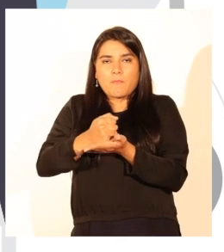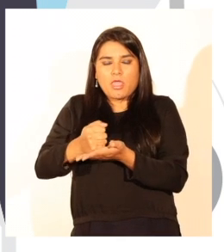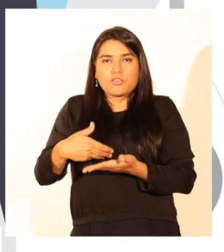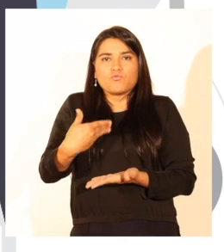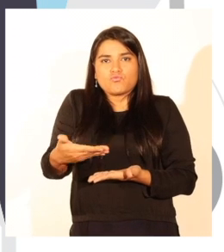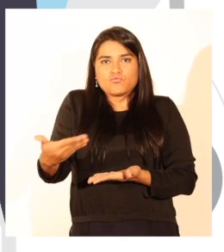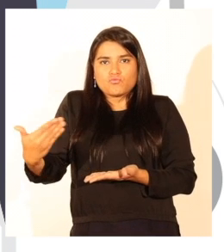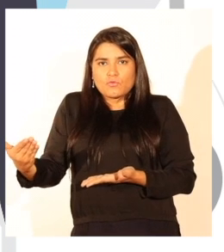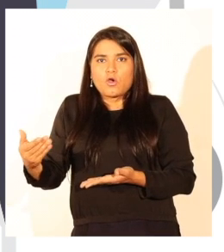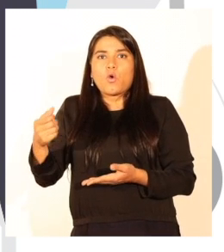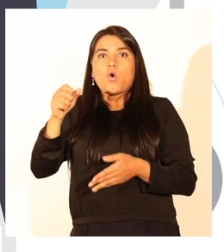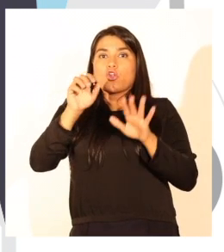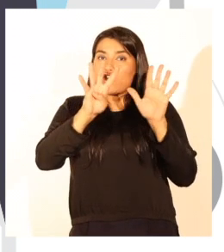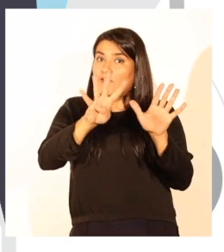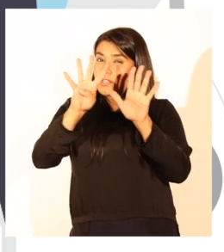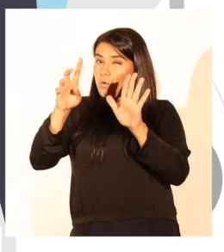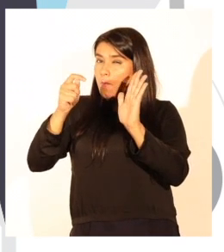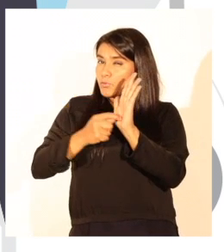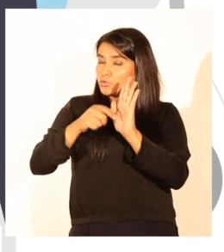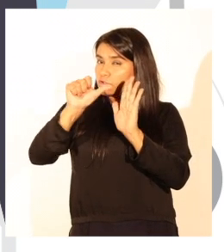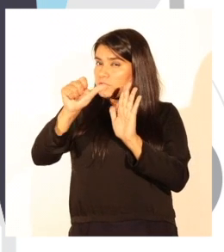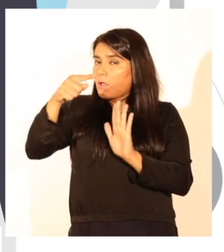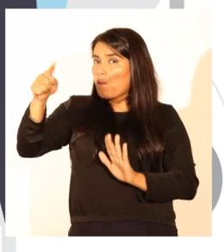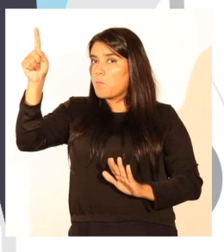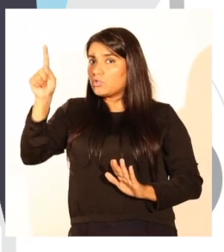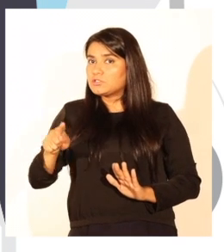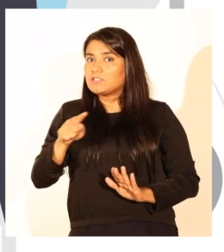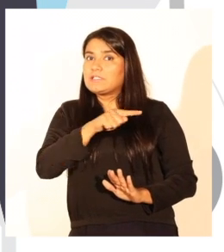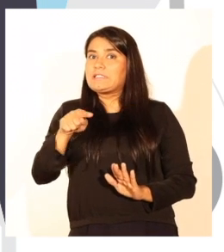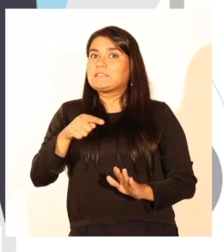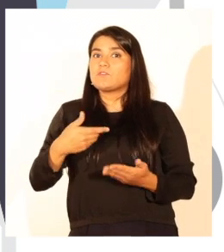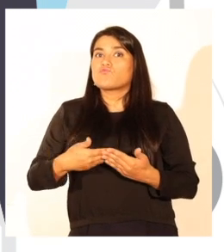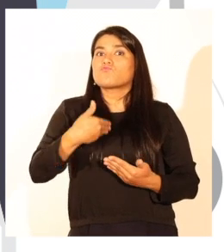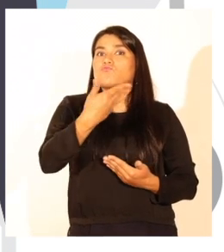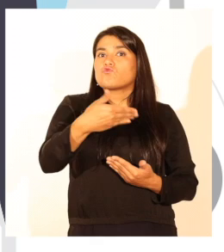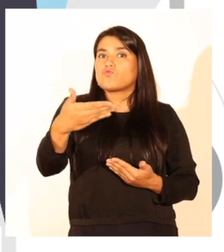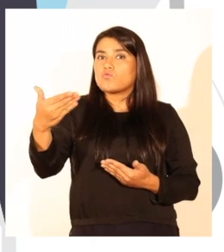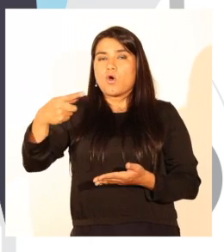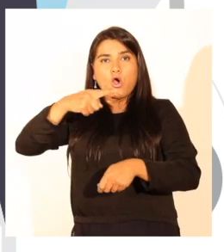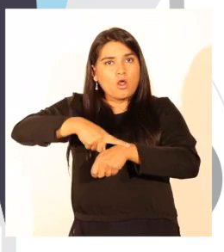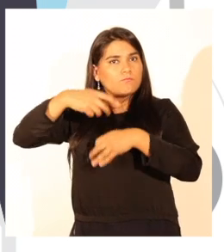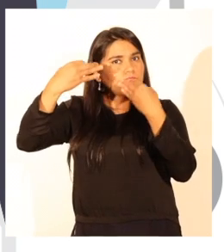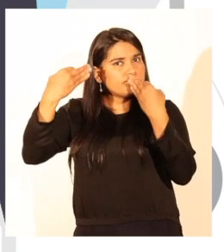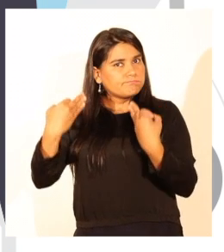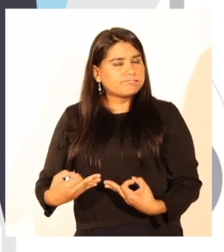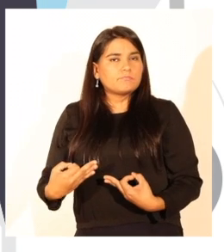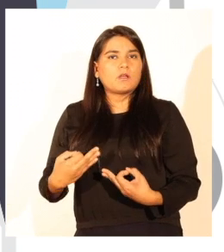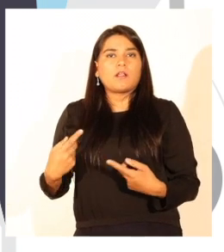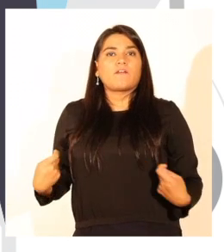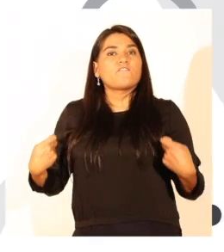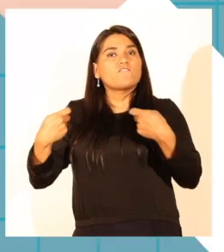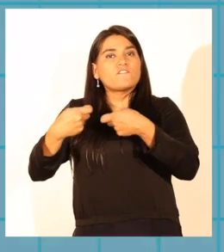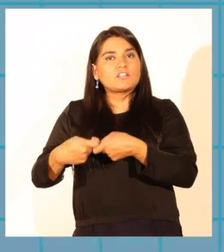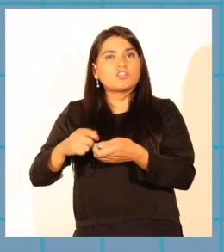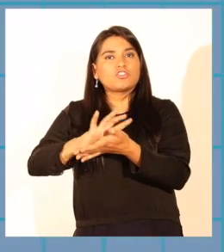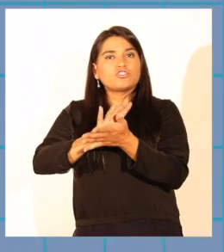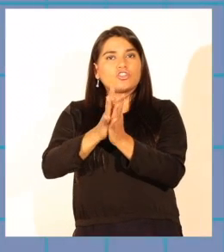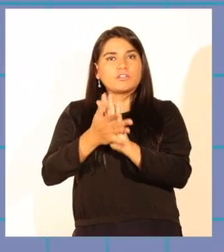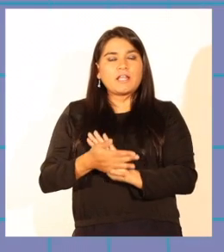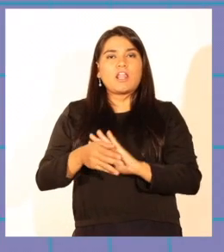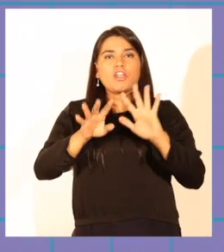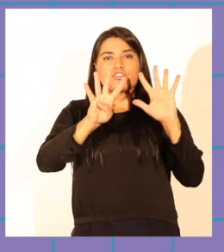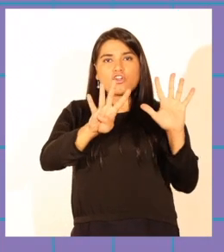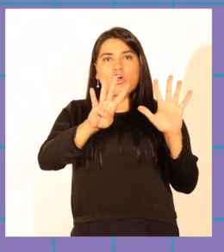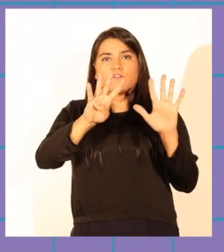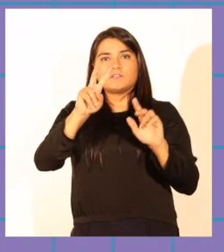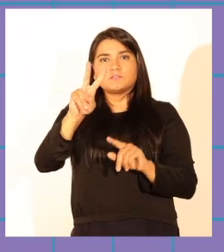medicamentos, de las que un 99.6% fueron despachadas en forma oportuna, con una inversión total de